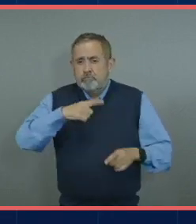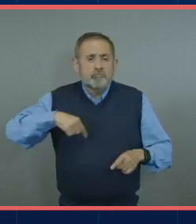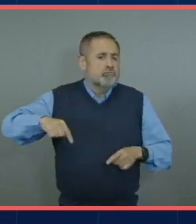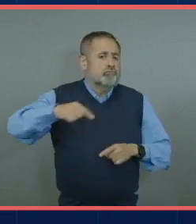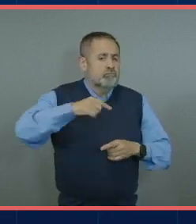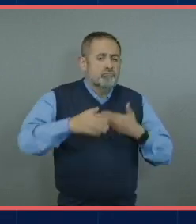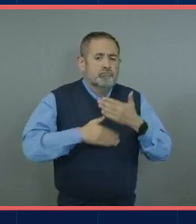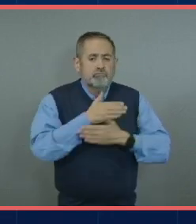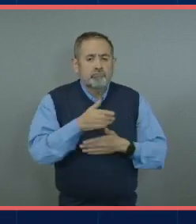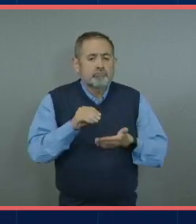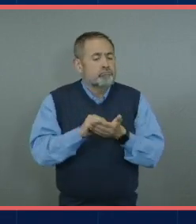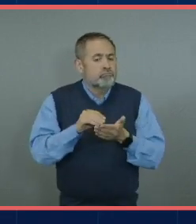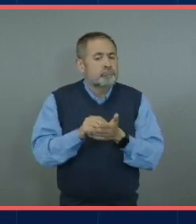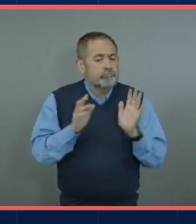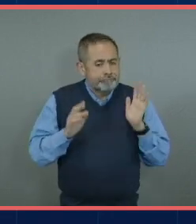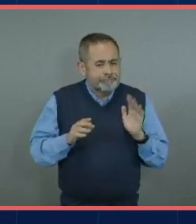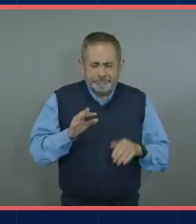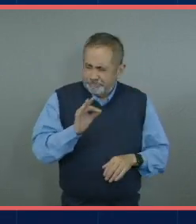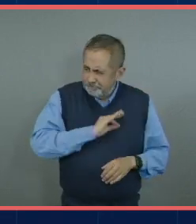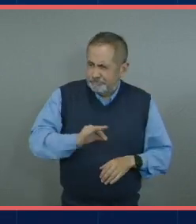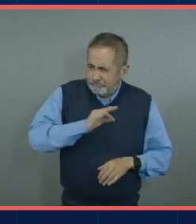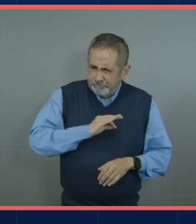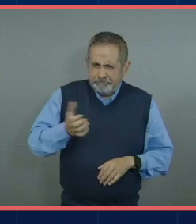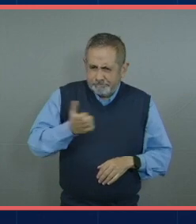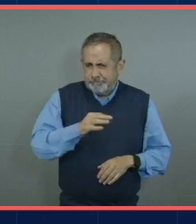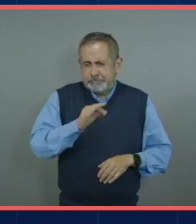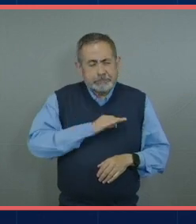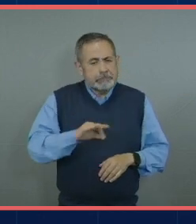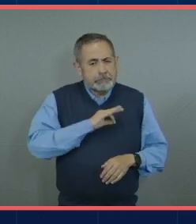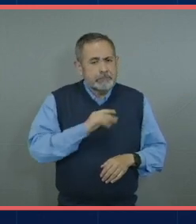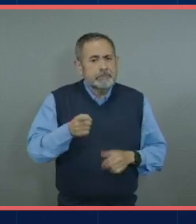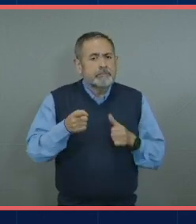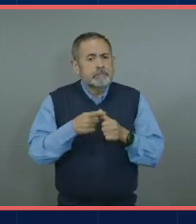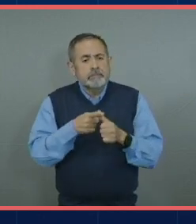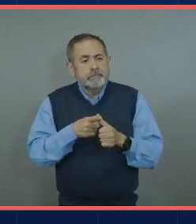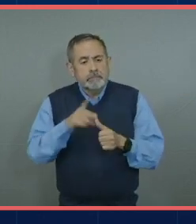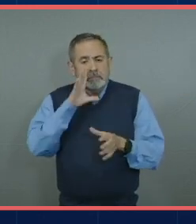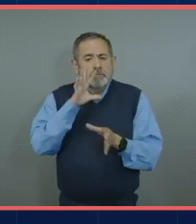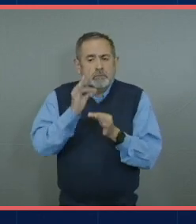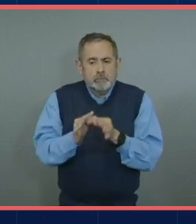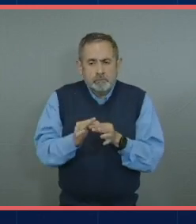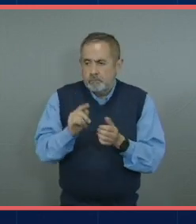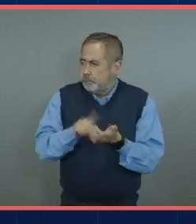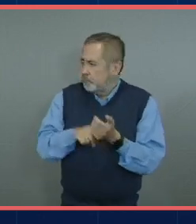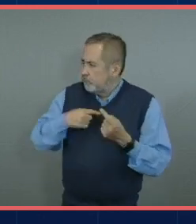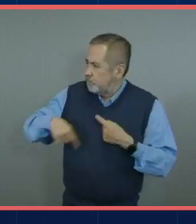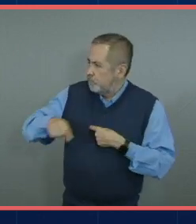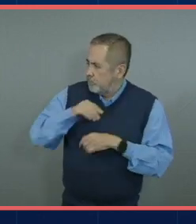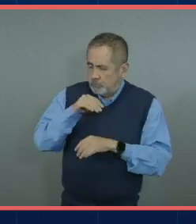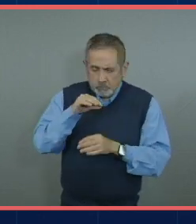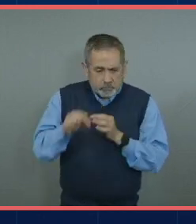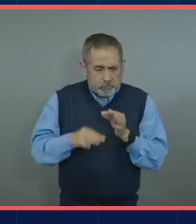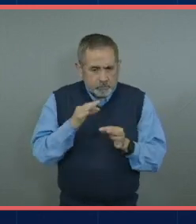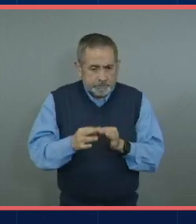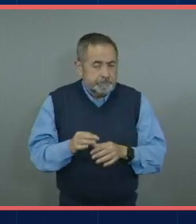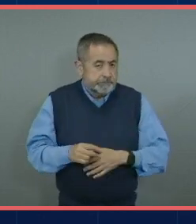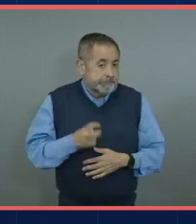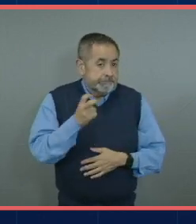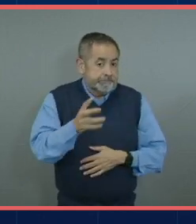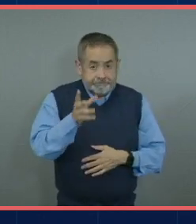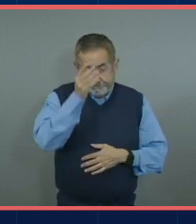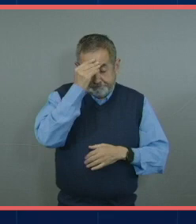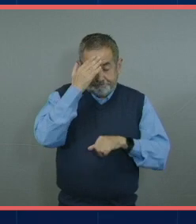lo podemos lograr pero antes pues tenemos que cumplir con lo que en lo que ya estamos ¿no? eso lo traigo también de